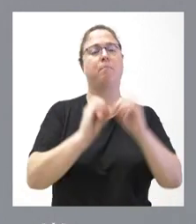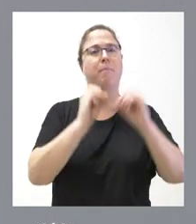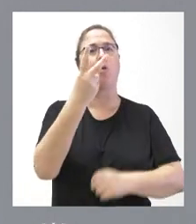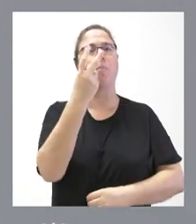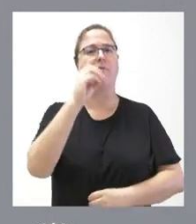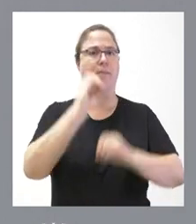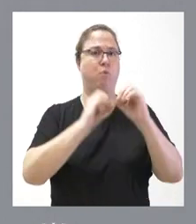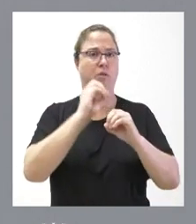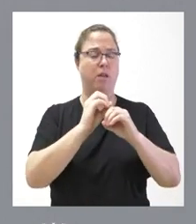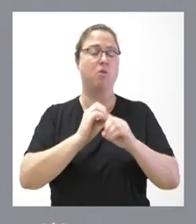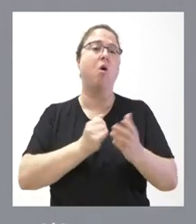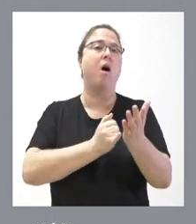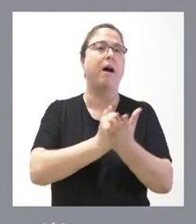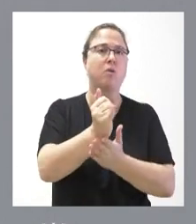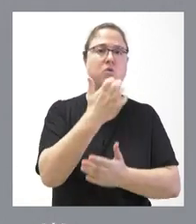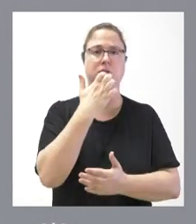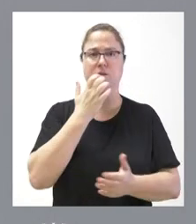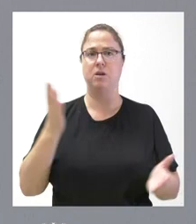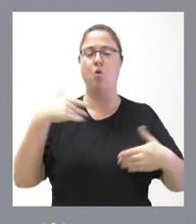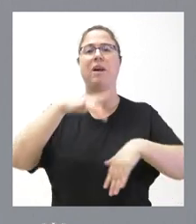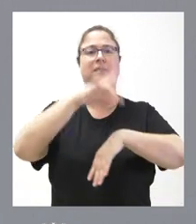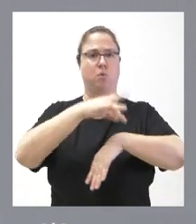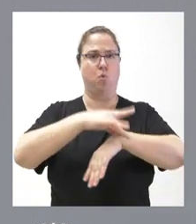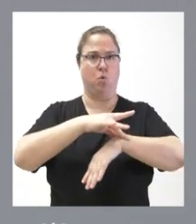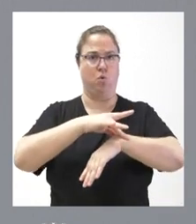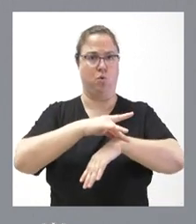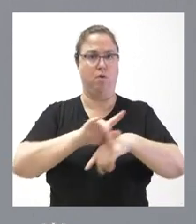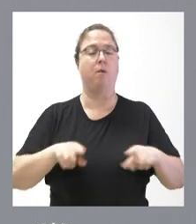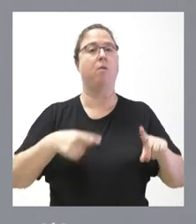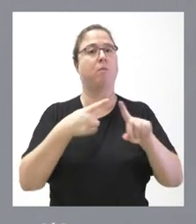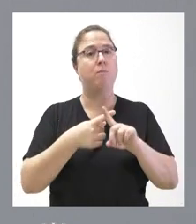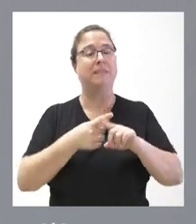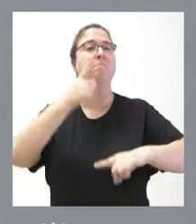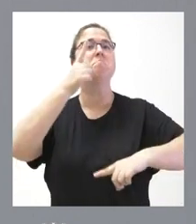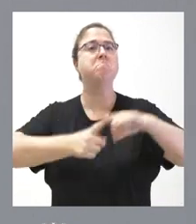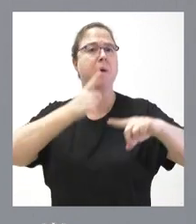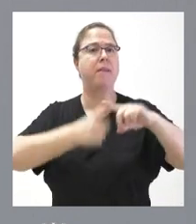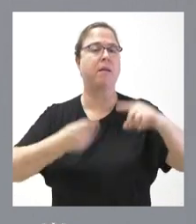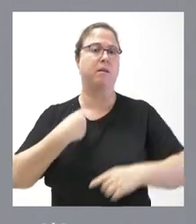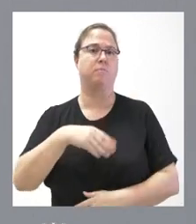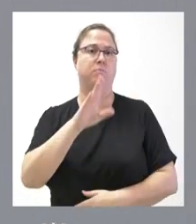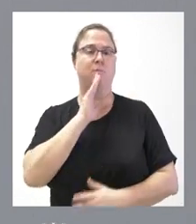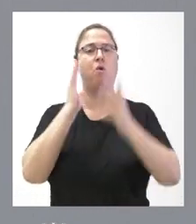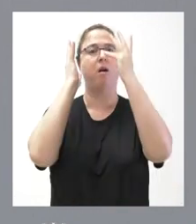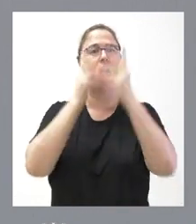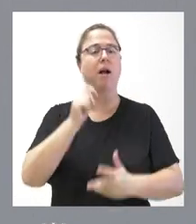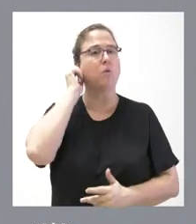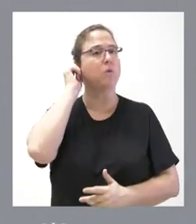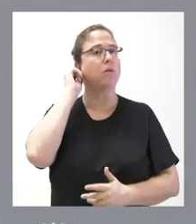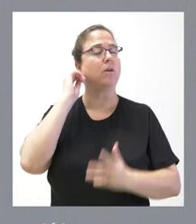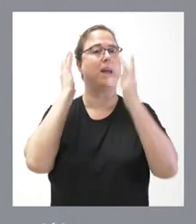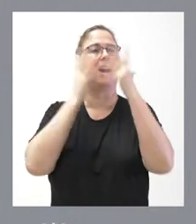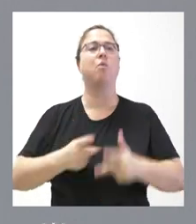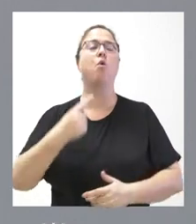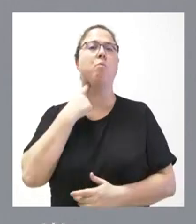los agricultores que no tuvieran hecho el seguro, pero conforme a la media de lo que fuera el cálculo de las pérdidas por parte de la